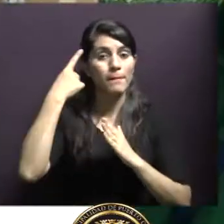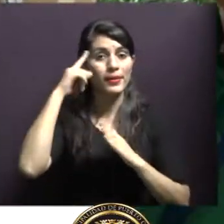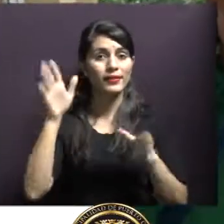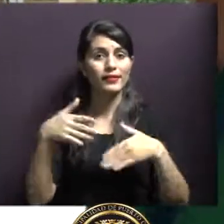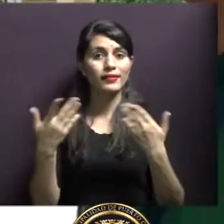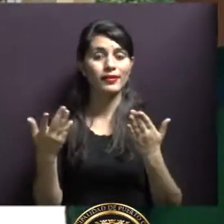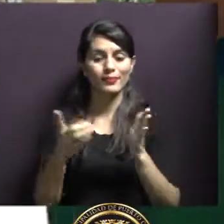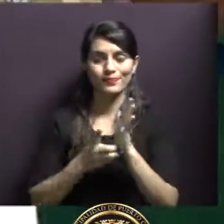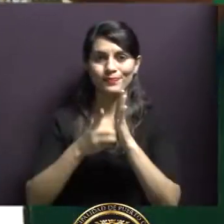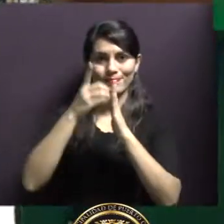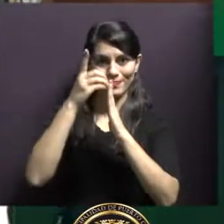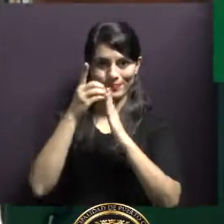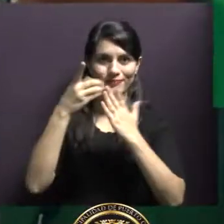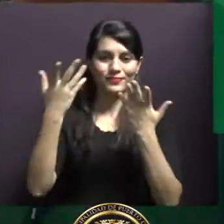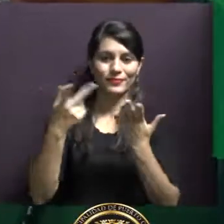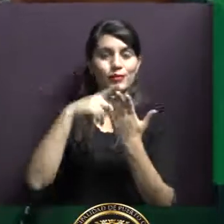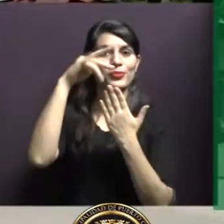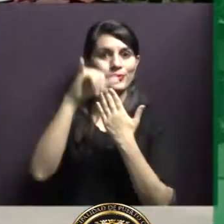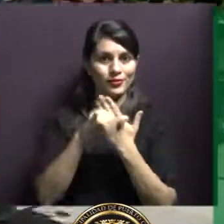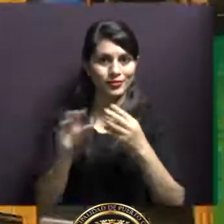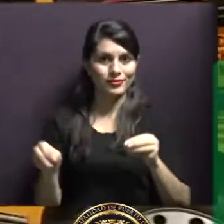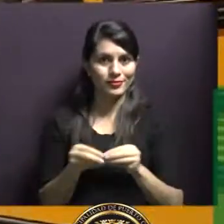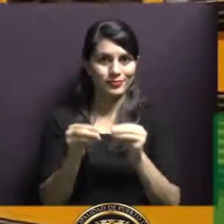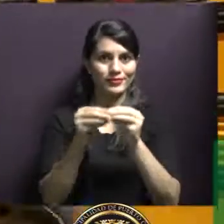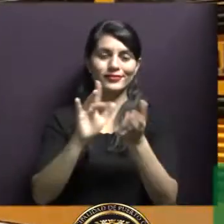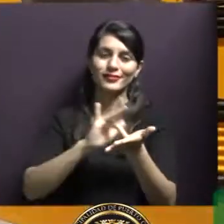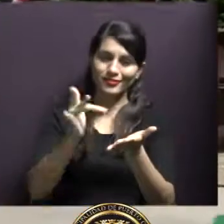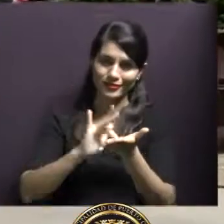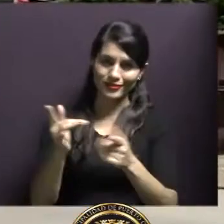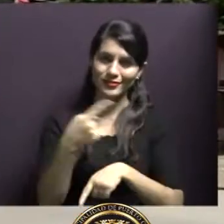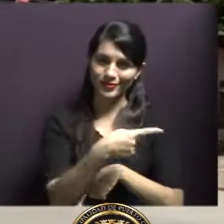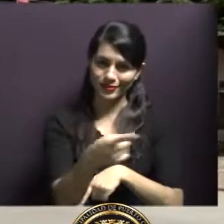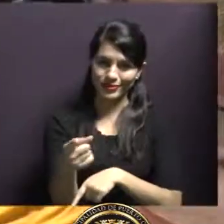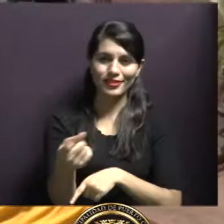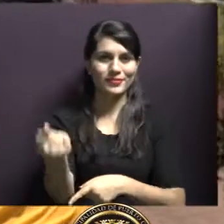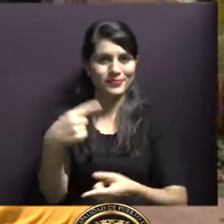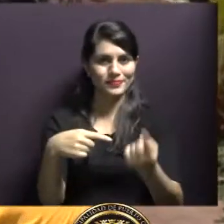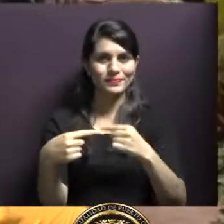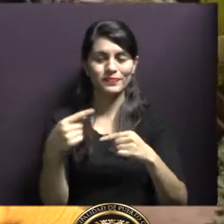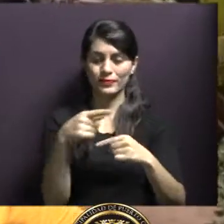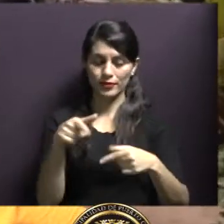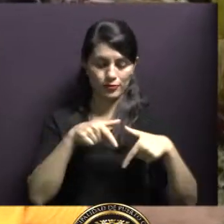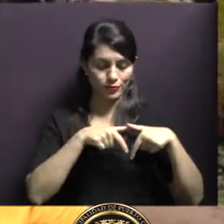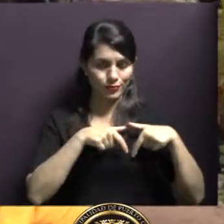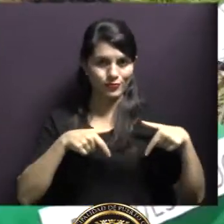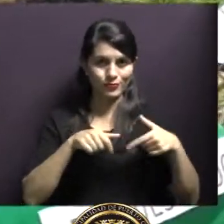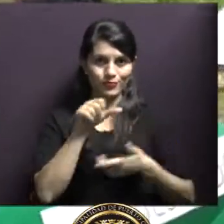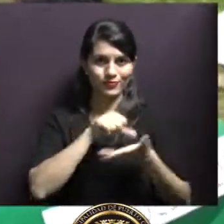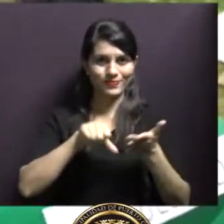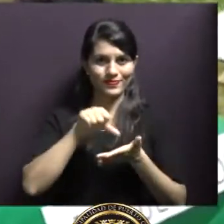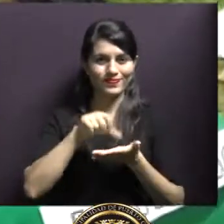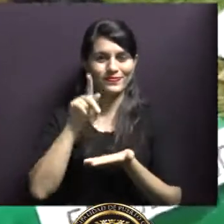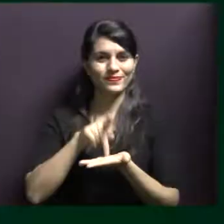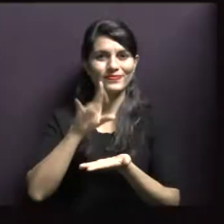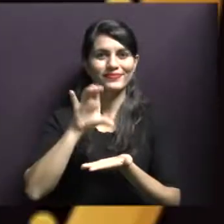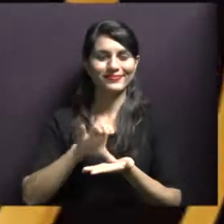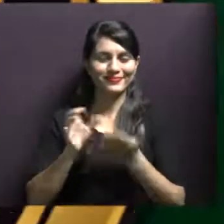con el fin de crear planes de desarrollo comunitario. Agradecemos atenderlos, estarán debidamente identificados.